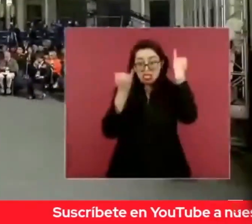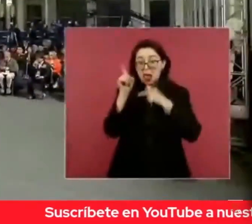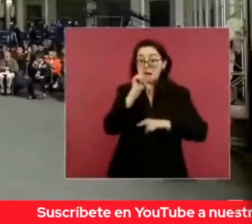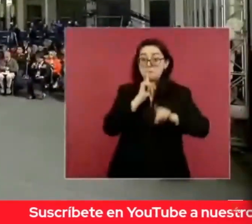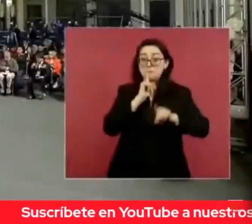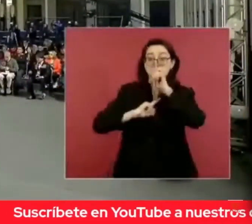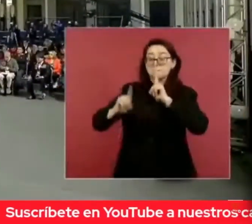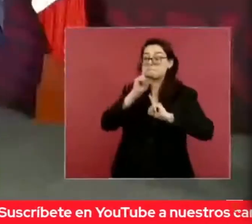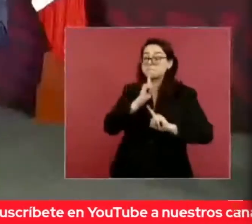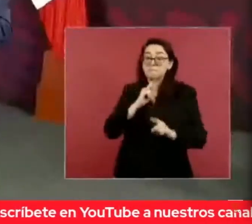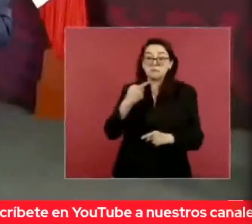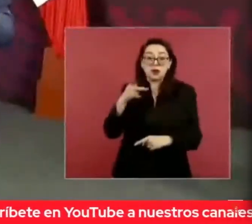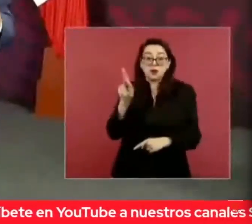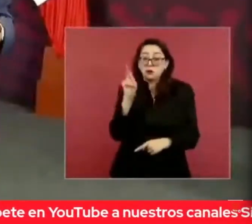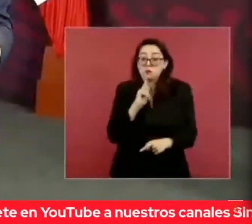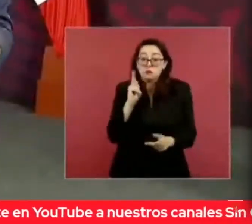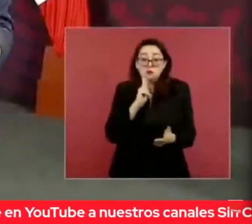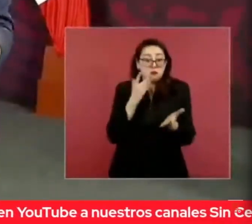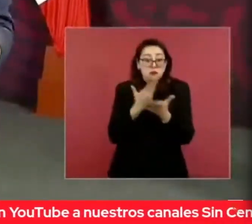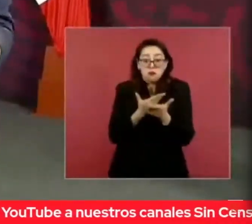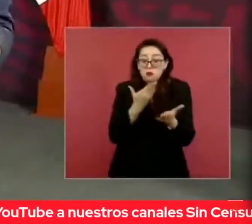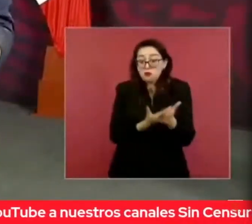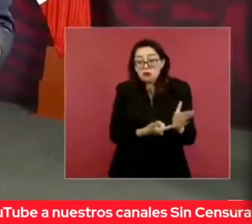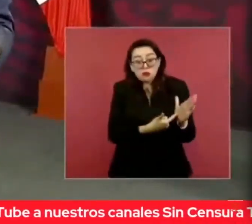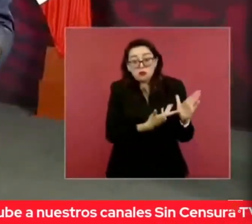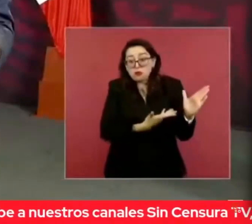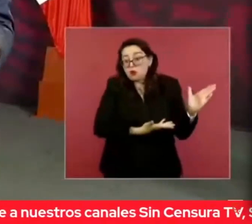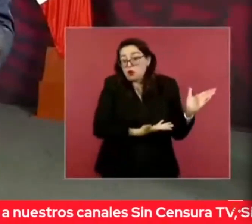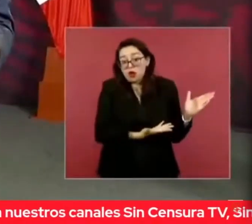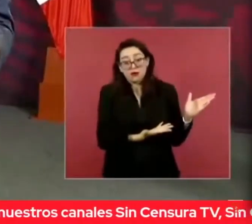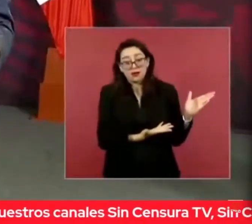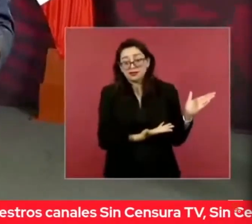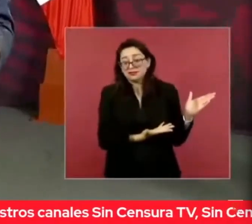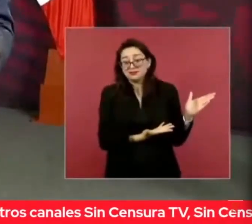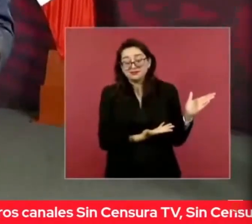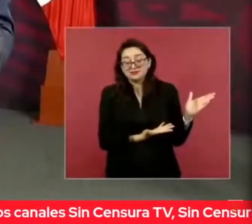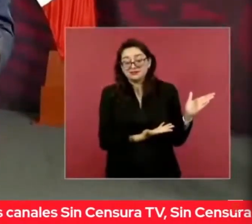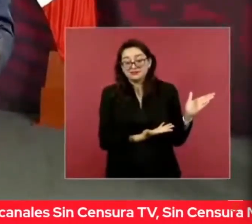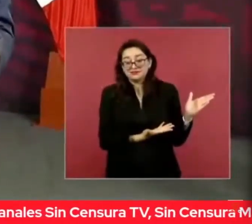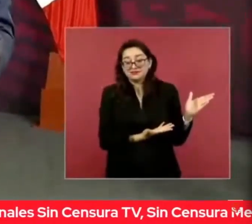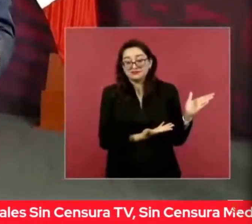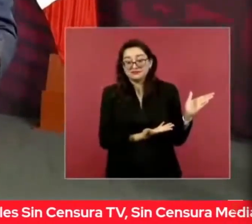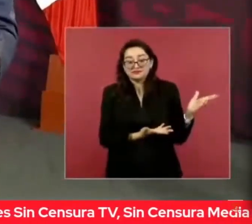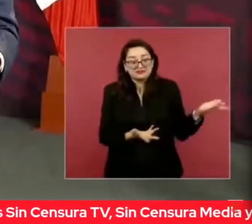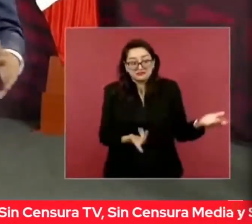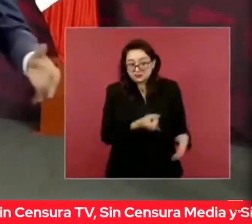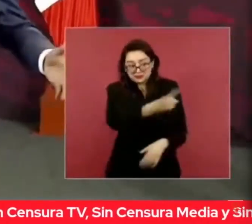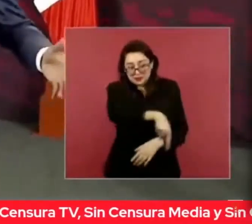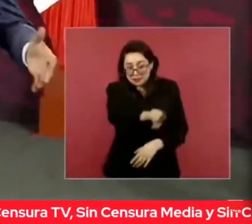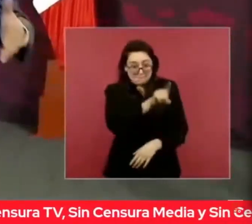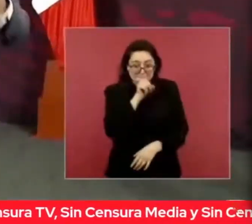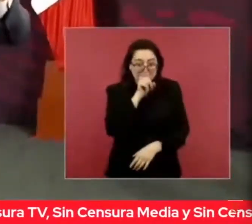campaña de